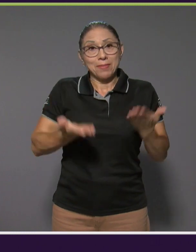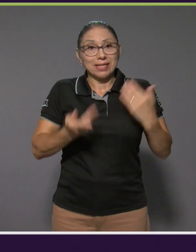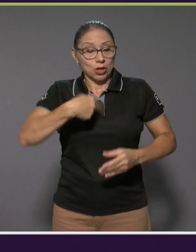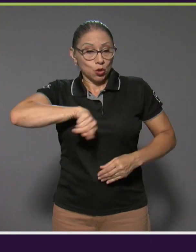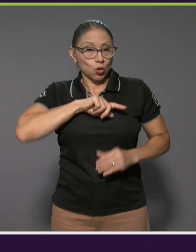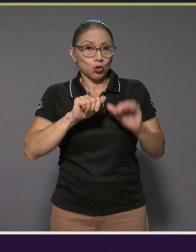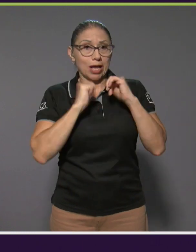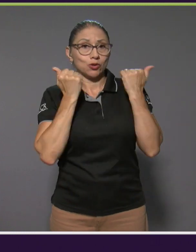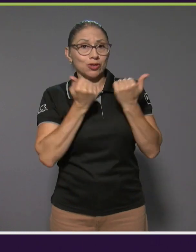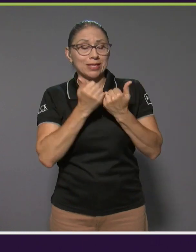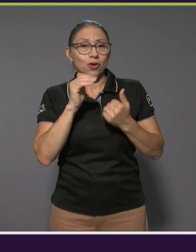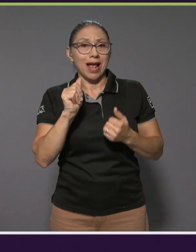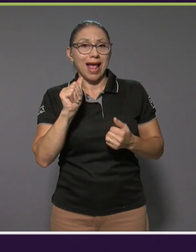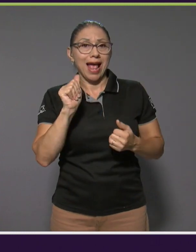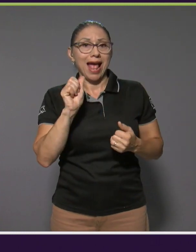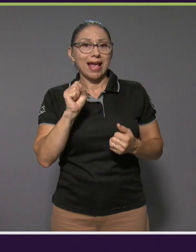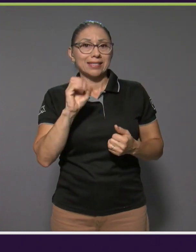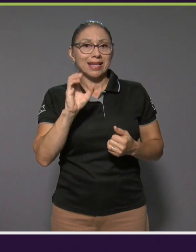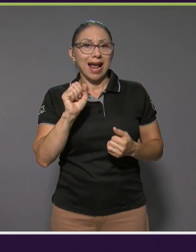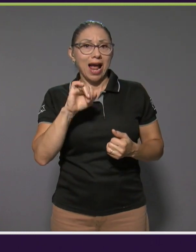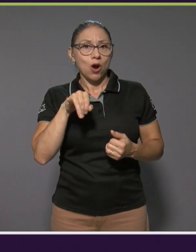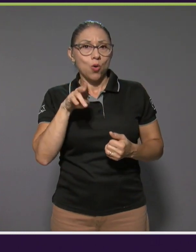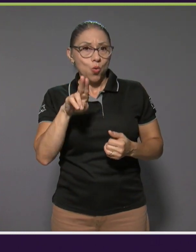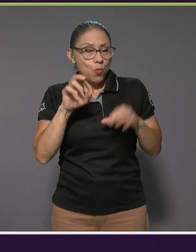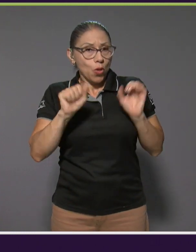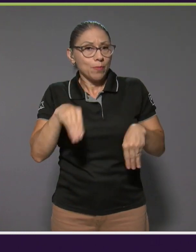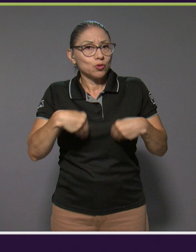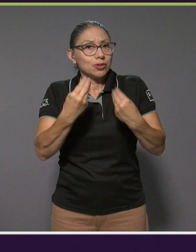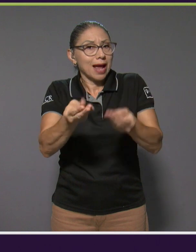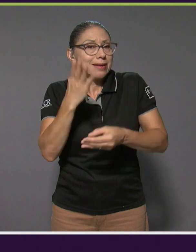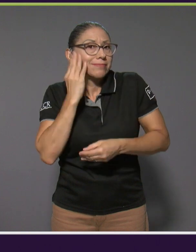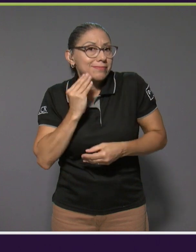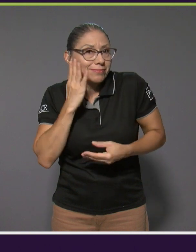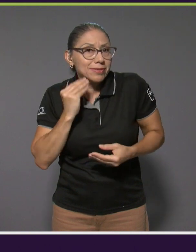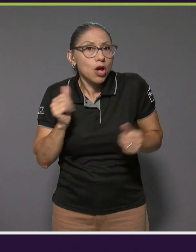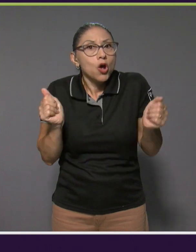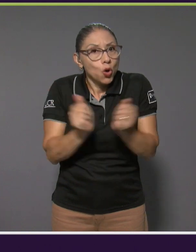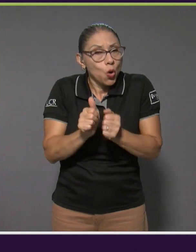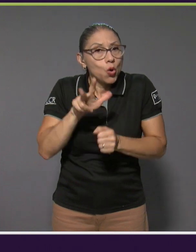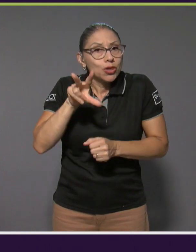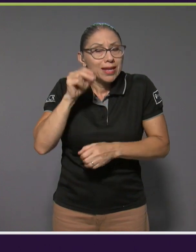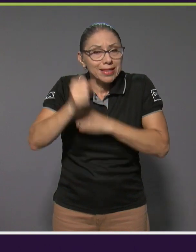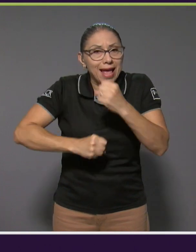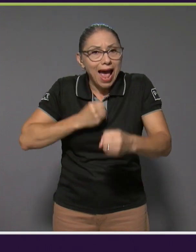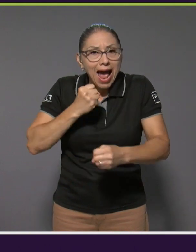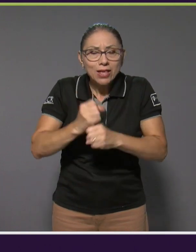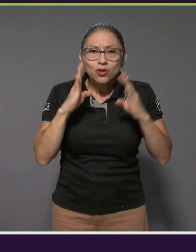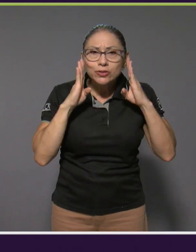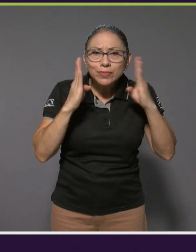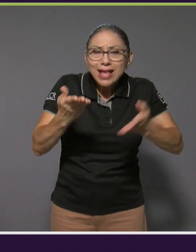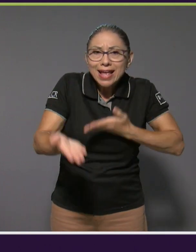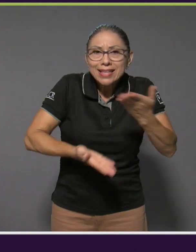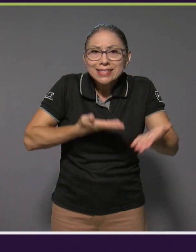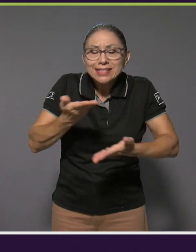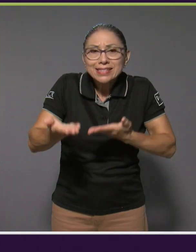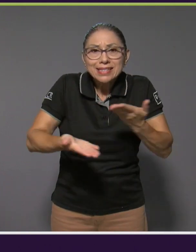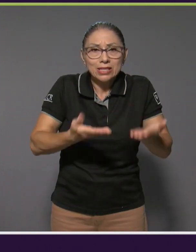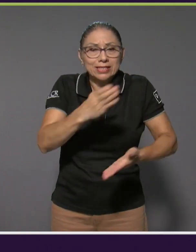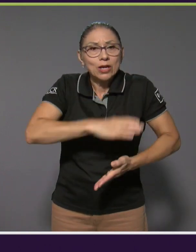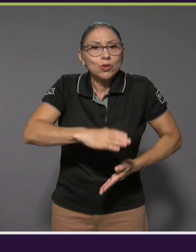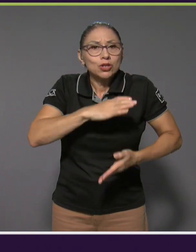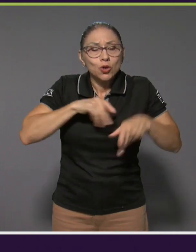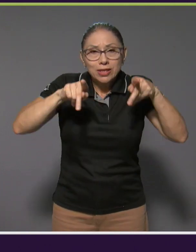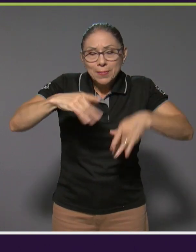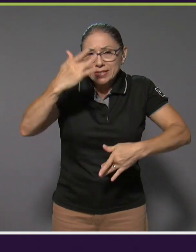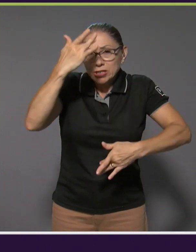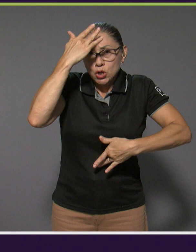proporcionar, ¿verdad?, con 30 años de servicio en la atención de pacientes en condición de vida limitada, pues nos ha